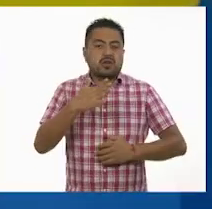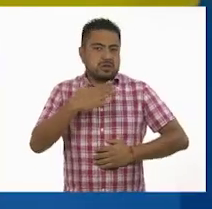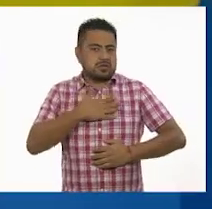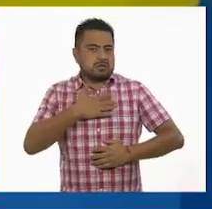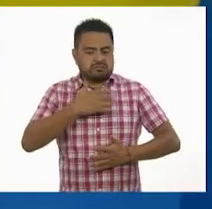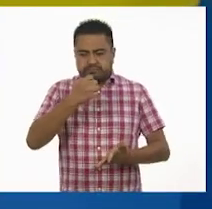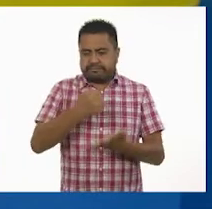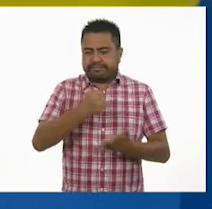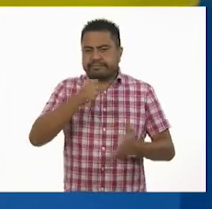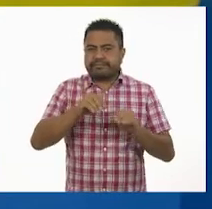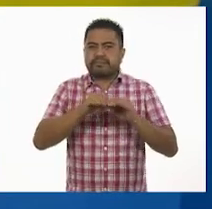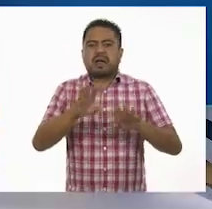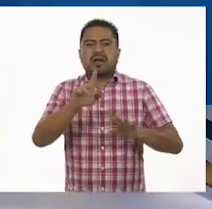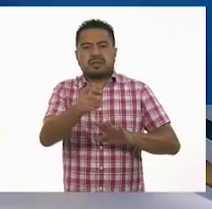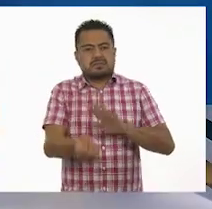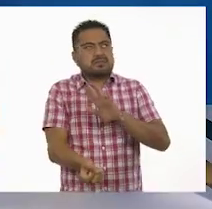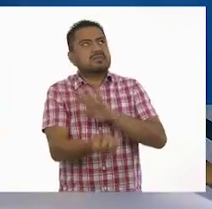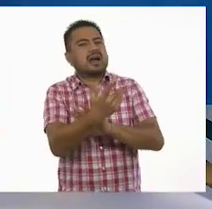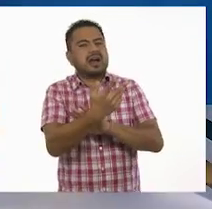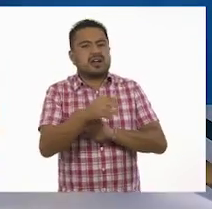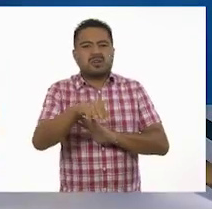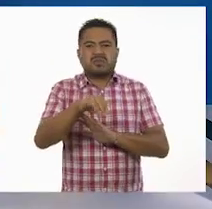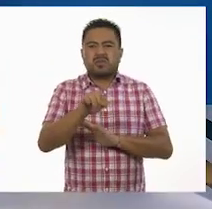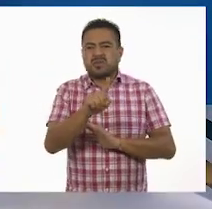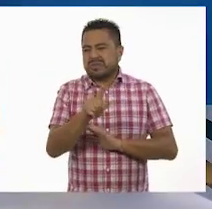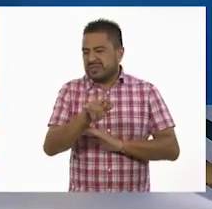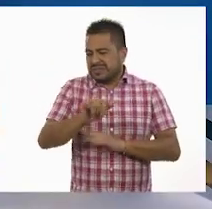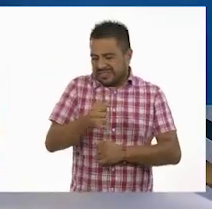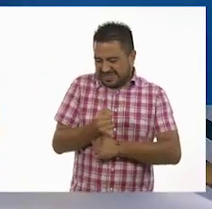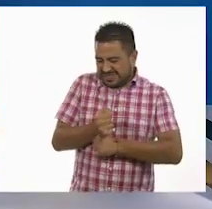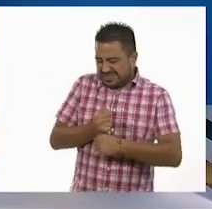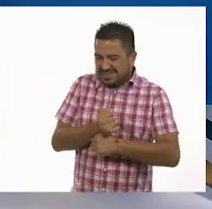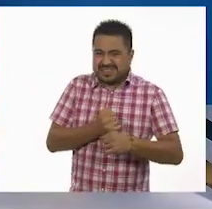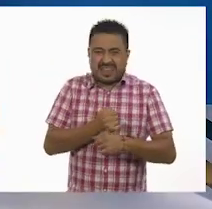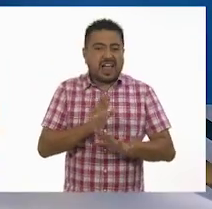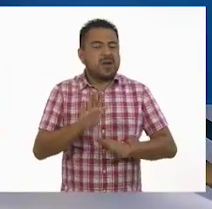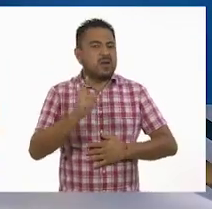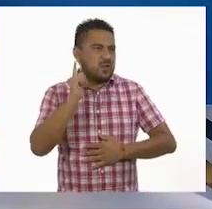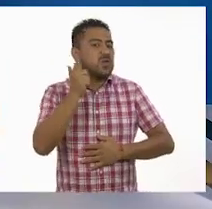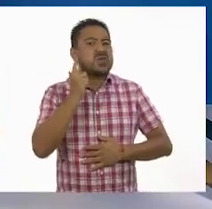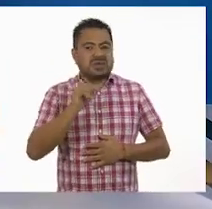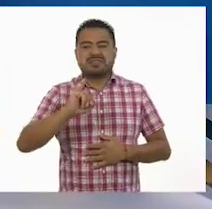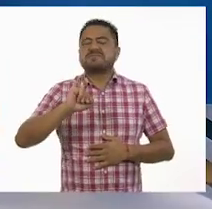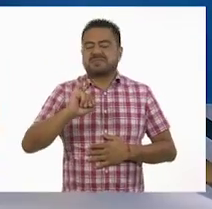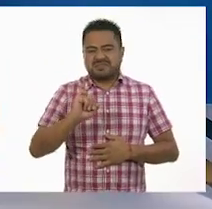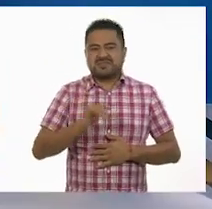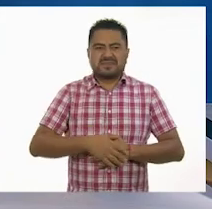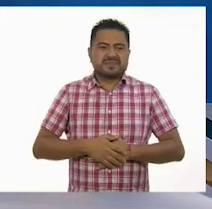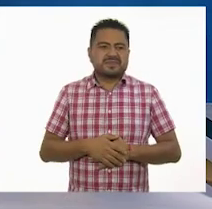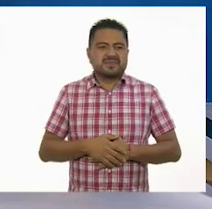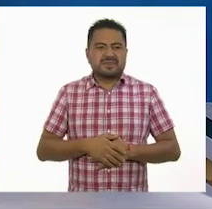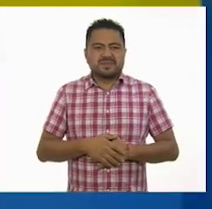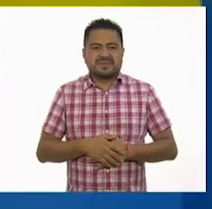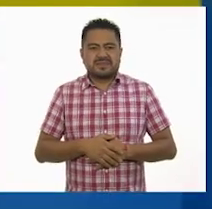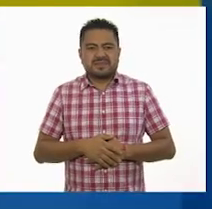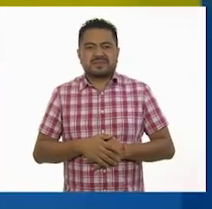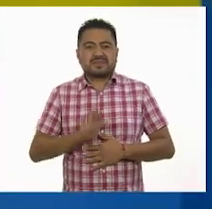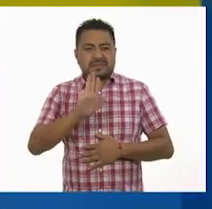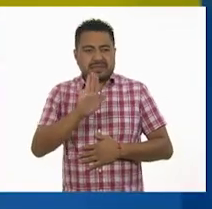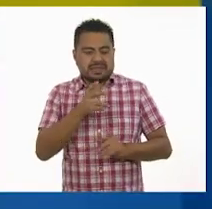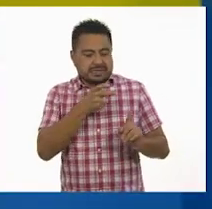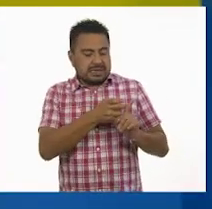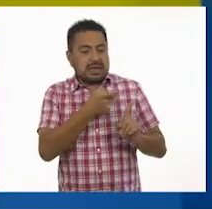decreto que se te aparecerán las musas de la investigación. Ay, ojalá que sí. Sí, sí, sí. Y aquí